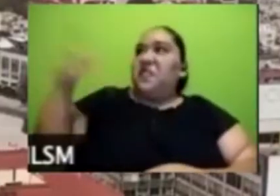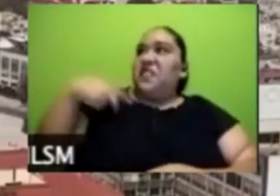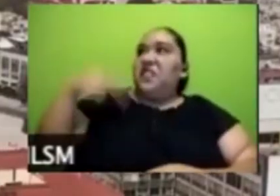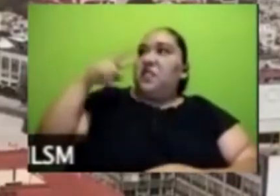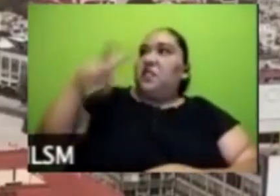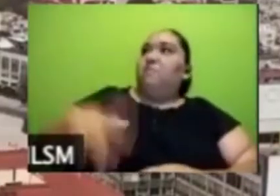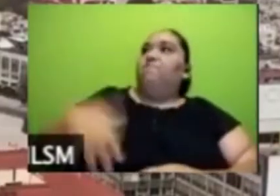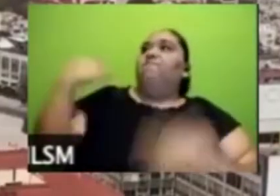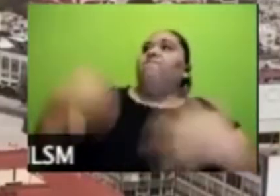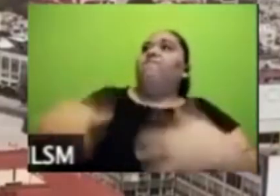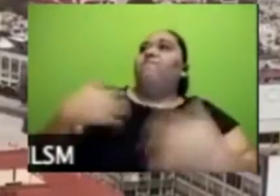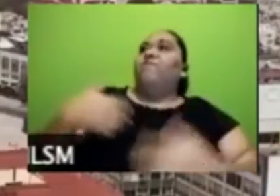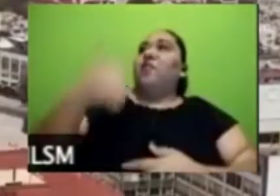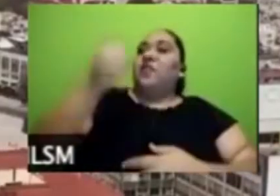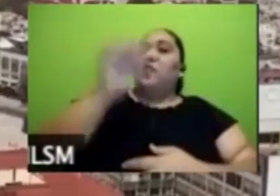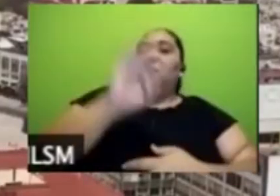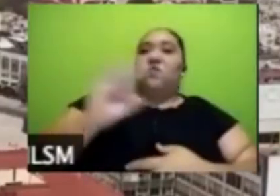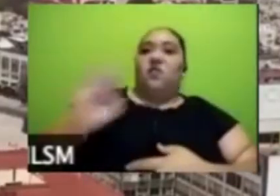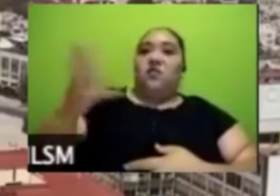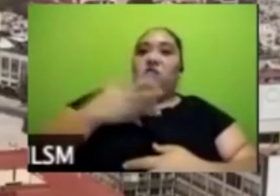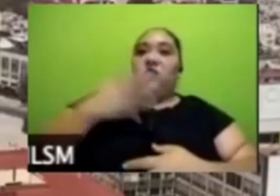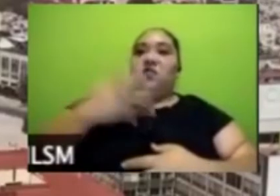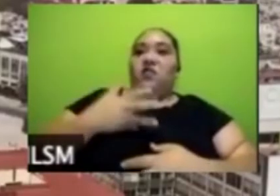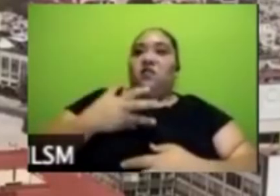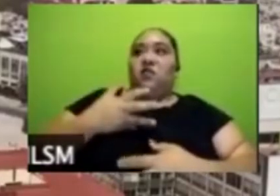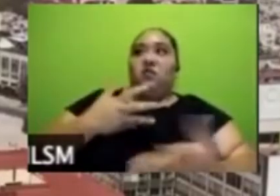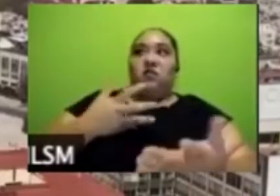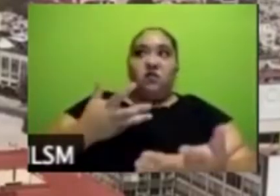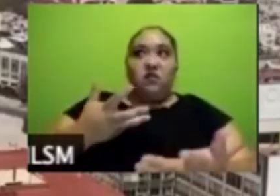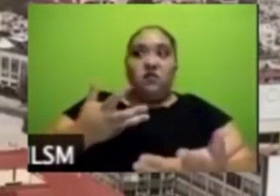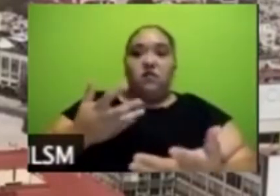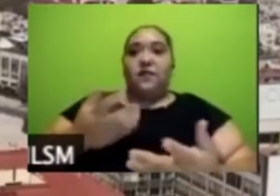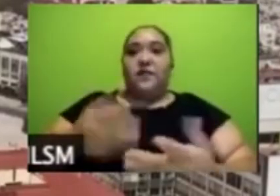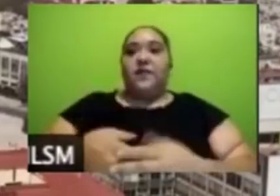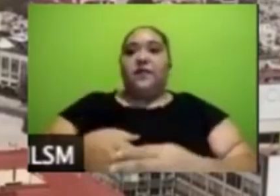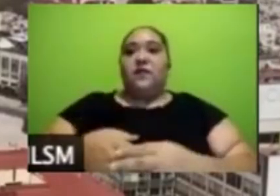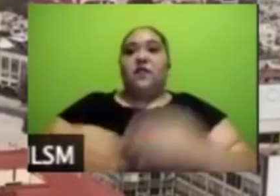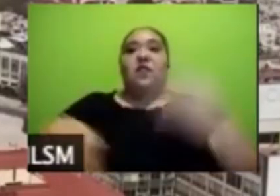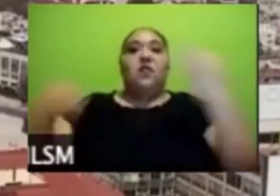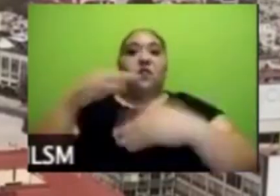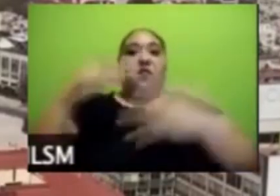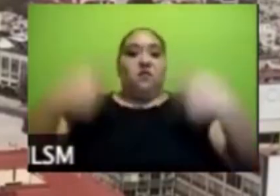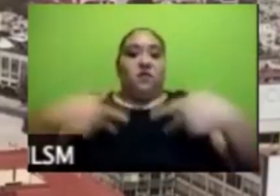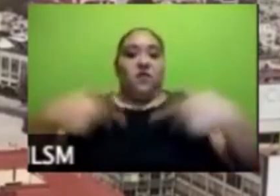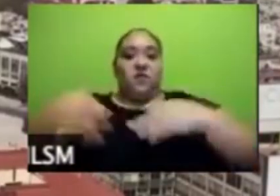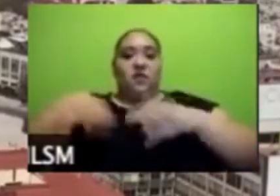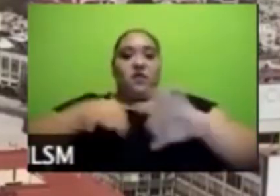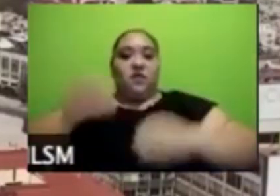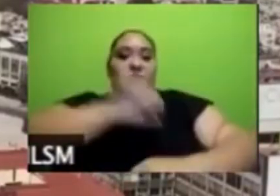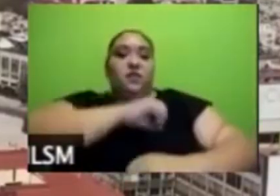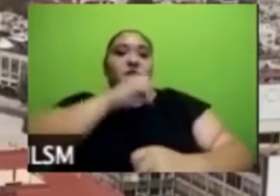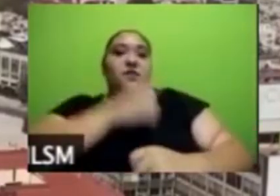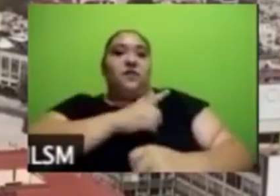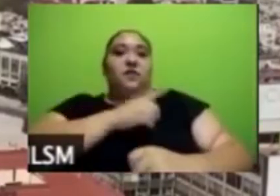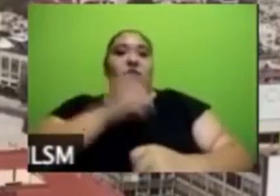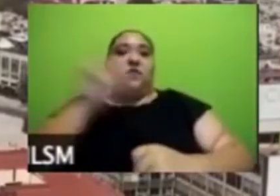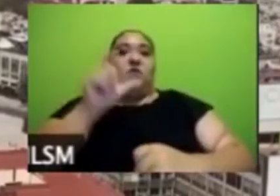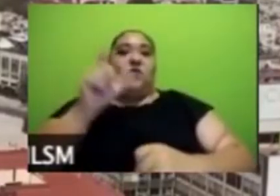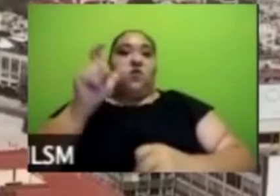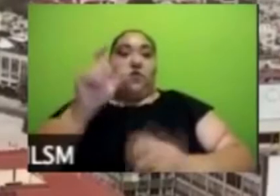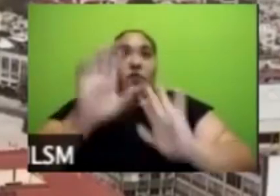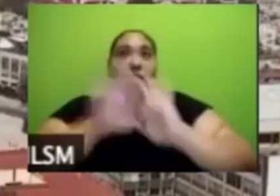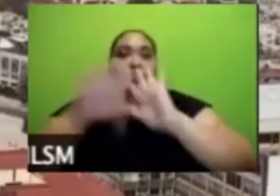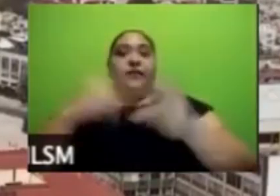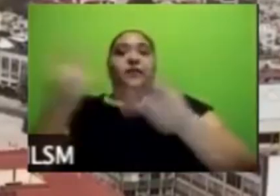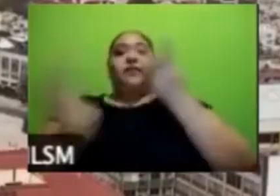positiva tienen entonces el personal médico incluso cuando le pregunto cuando salgamos de aquí qué va a